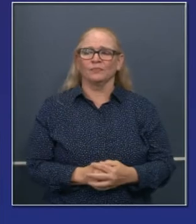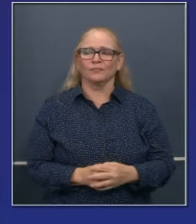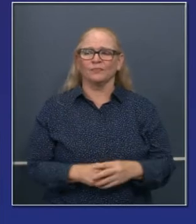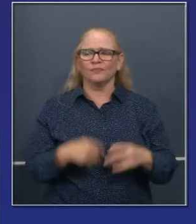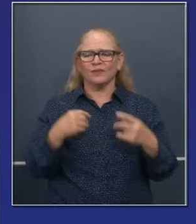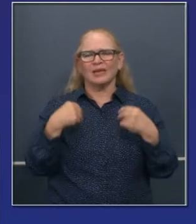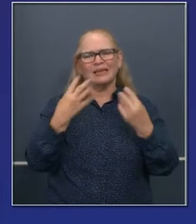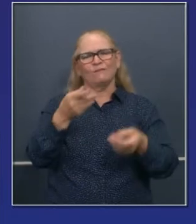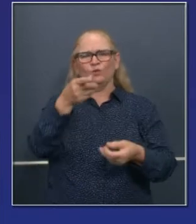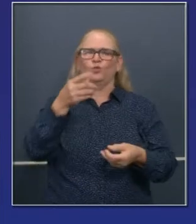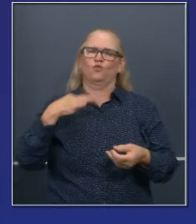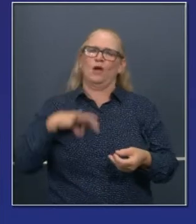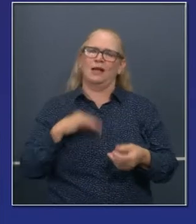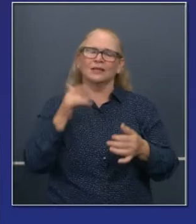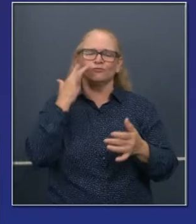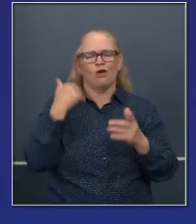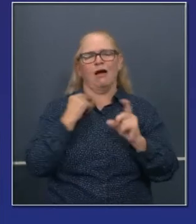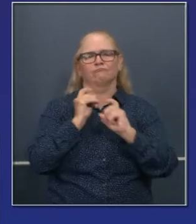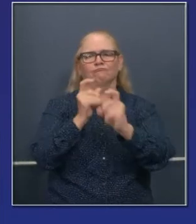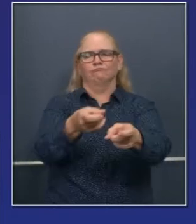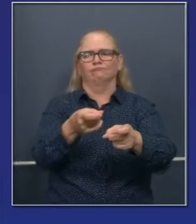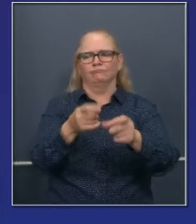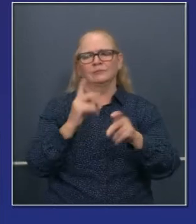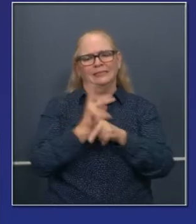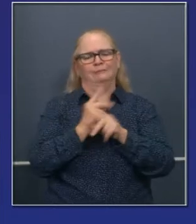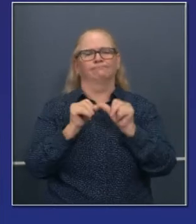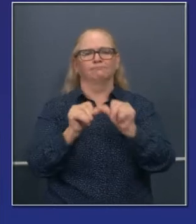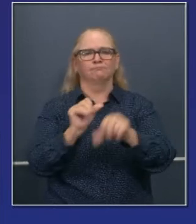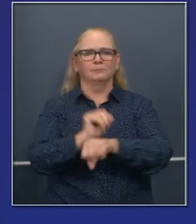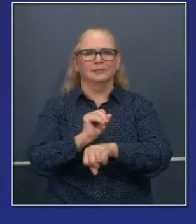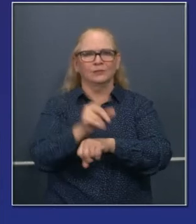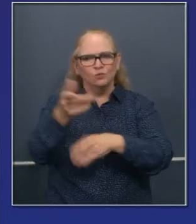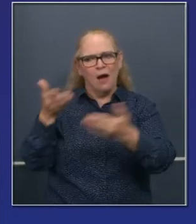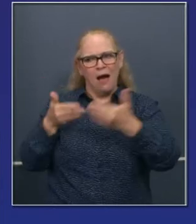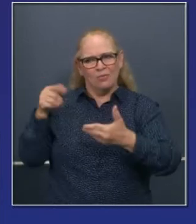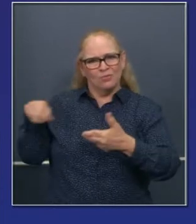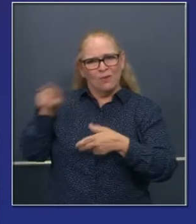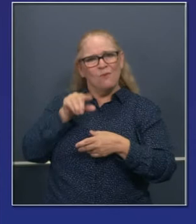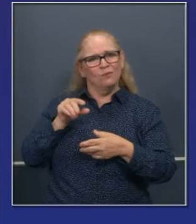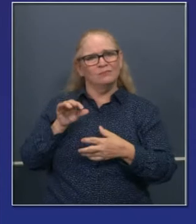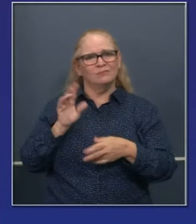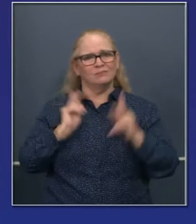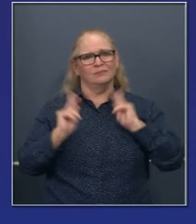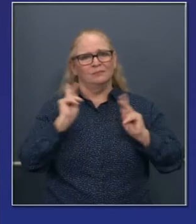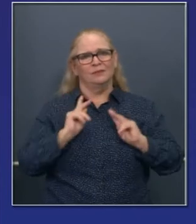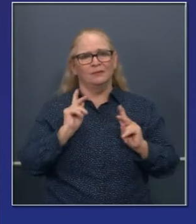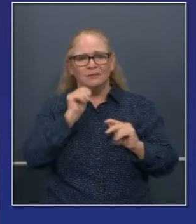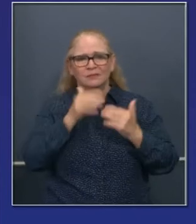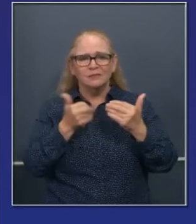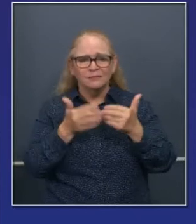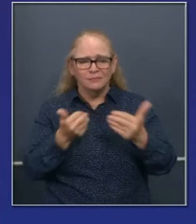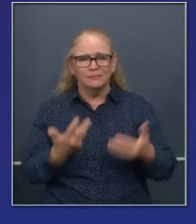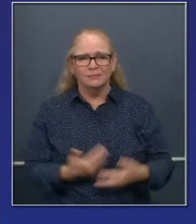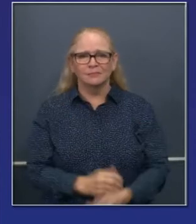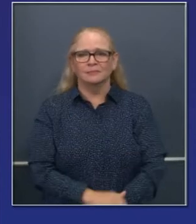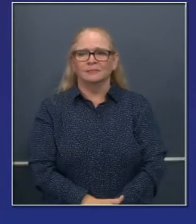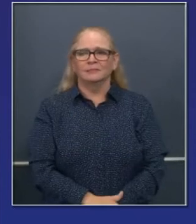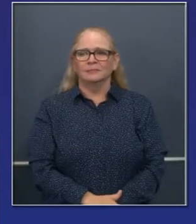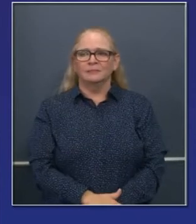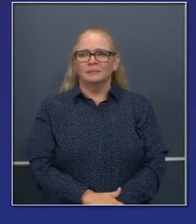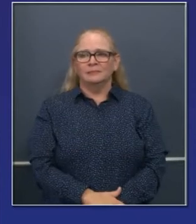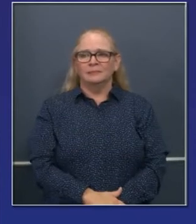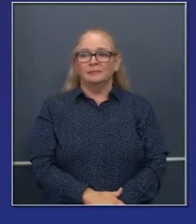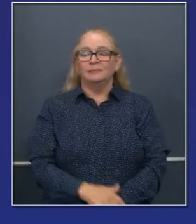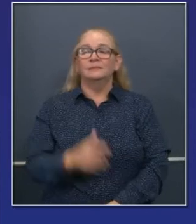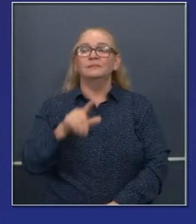créditos para contratar a personas nuevas en sectores de la economía que han sufrido más impacto que otros en esta pandemia. También queremos trabajar con la legislatura